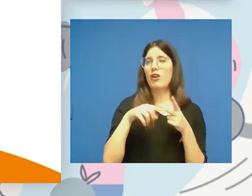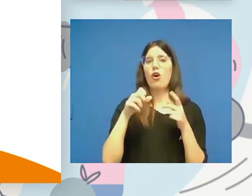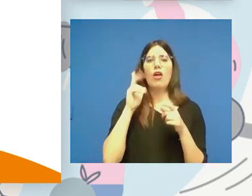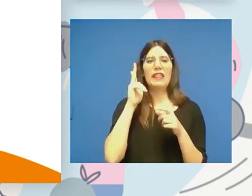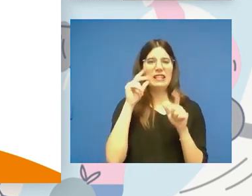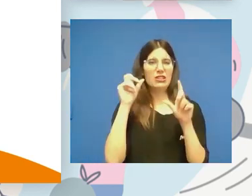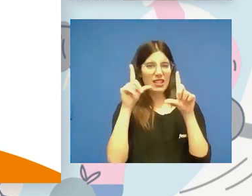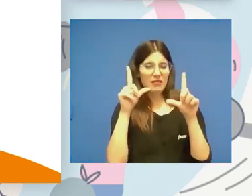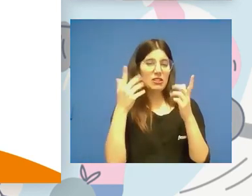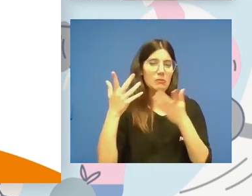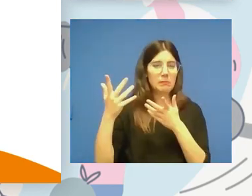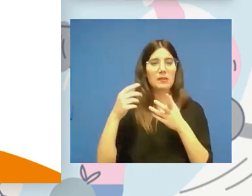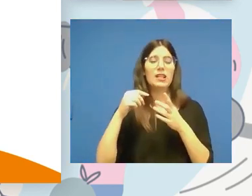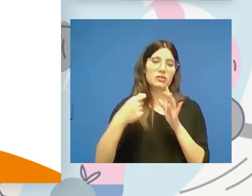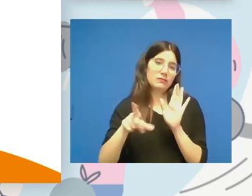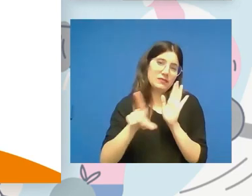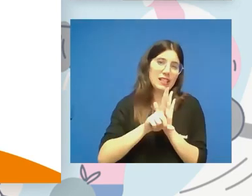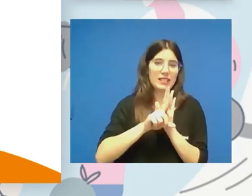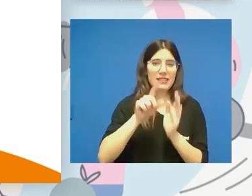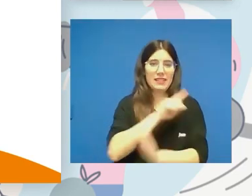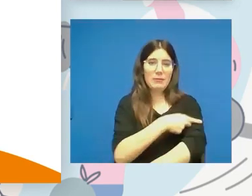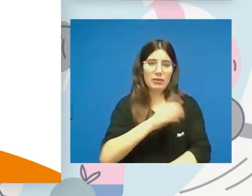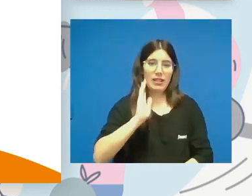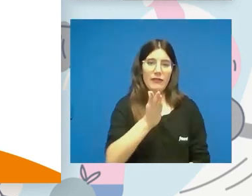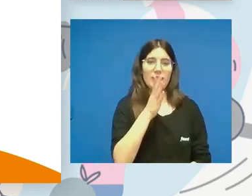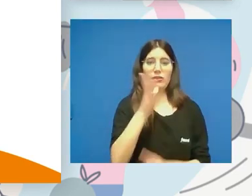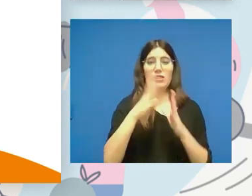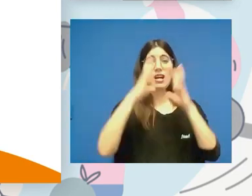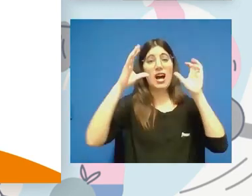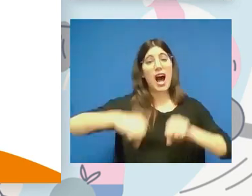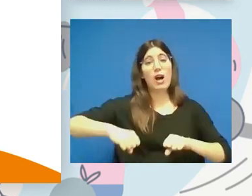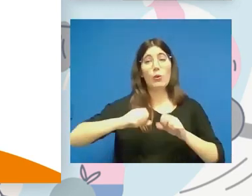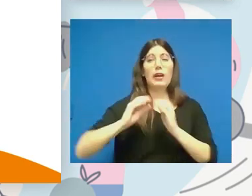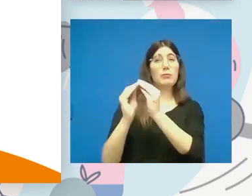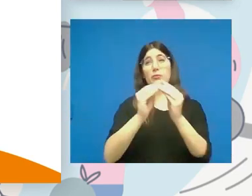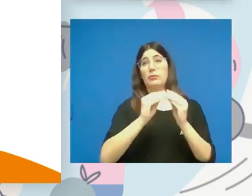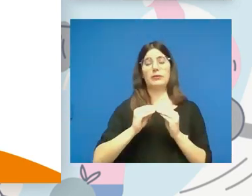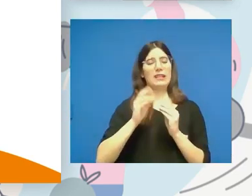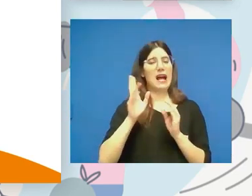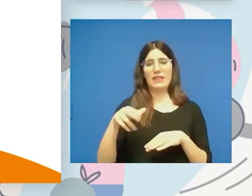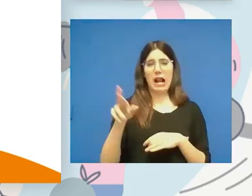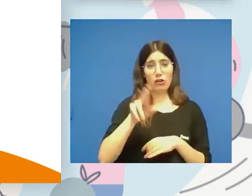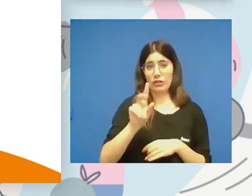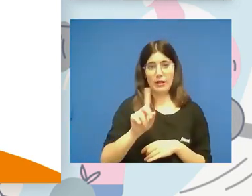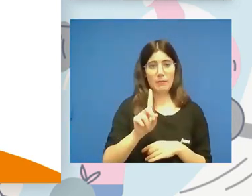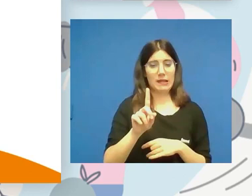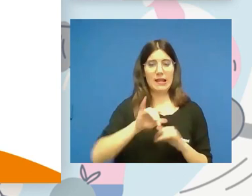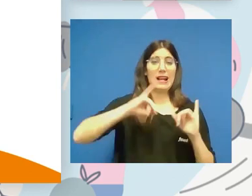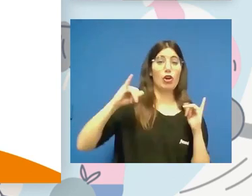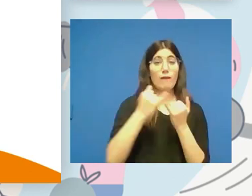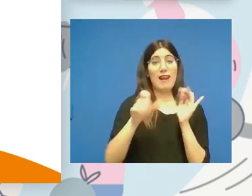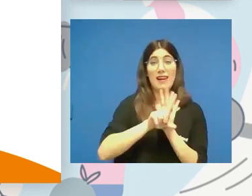muchas otras cosas que afectan a la ley del deporte. Entonces, ese consenso no pudo repetirse en el global de la ley.